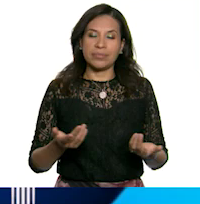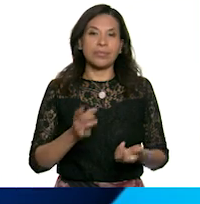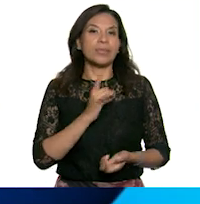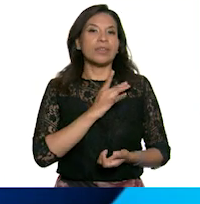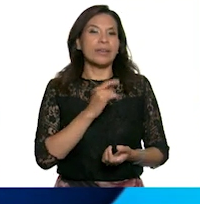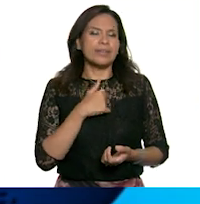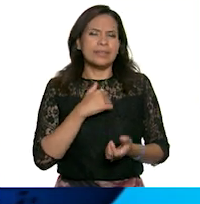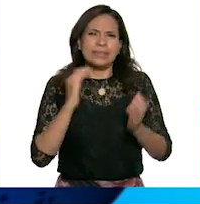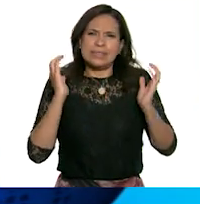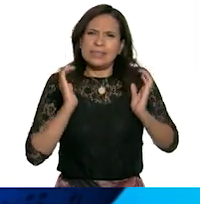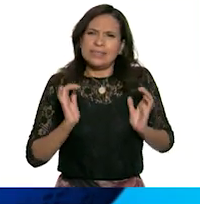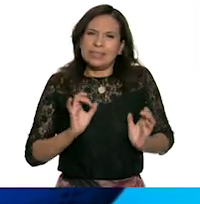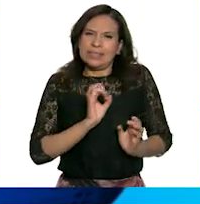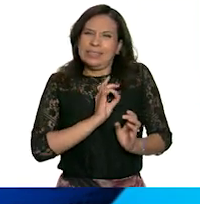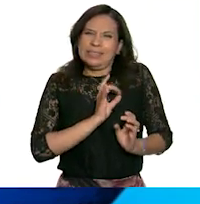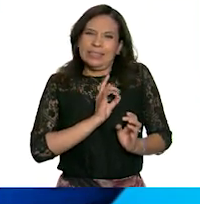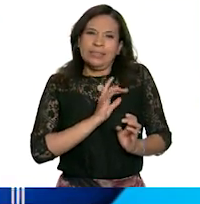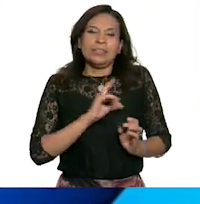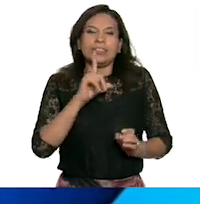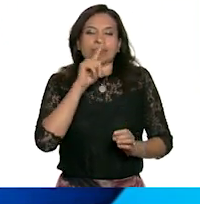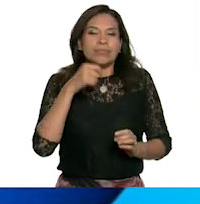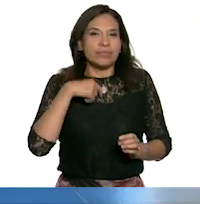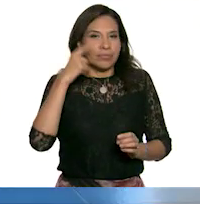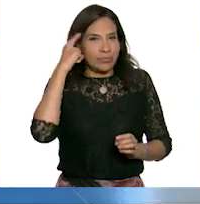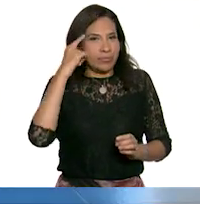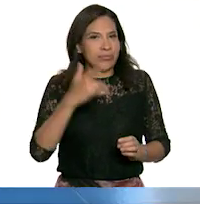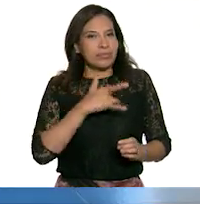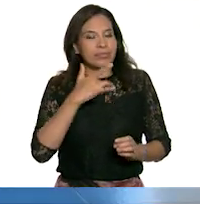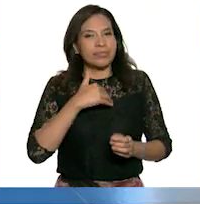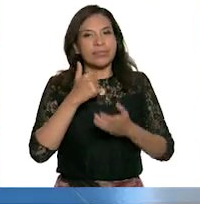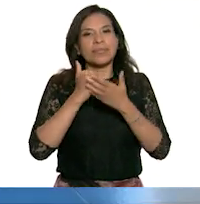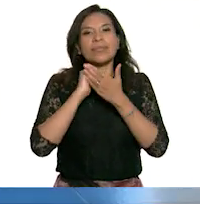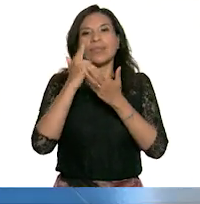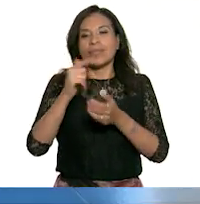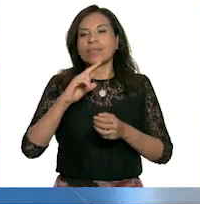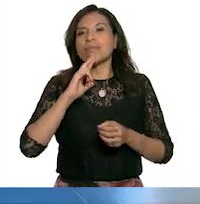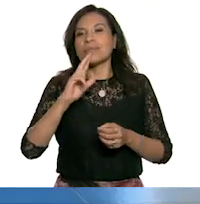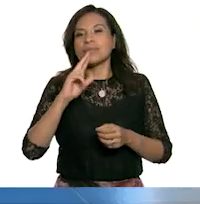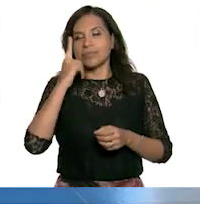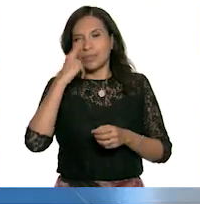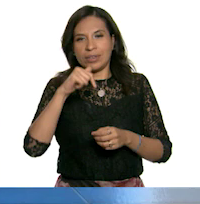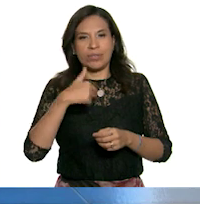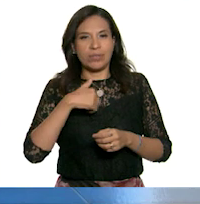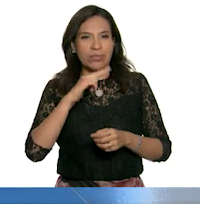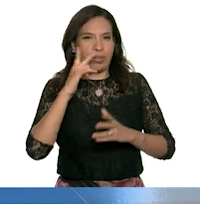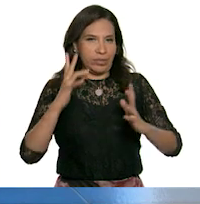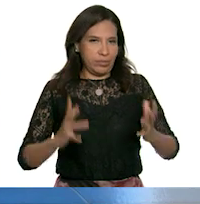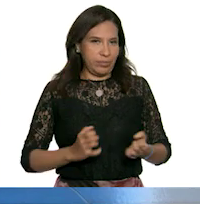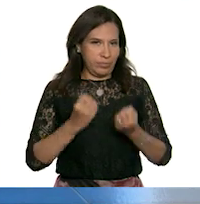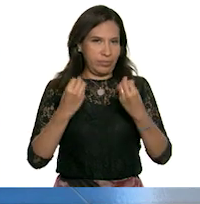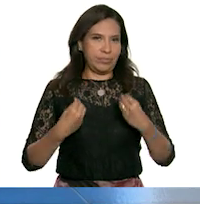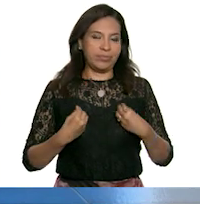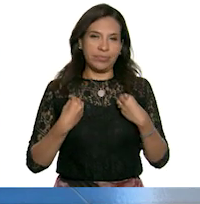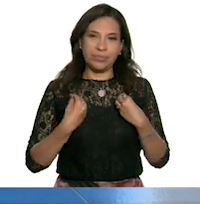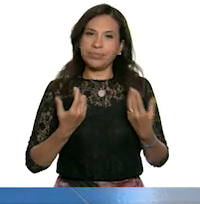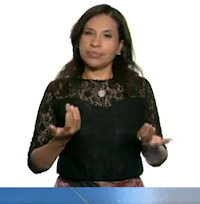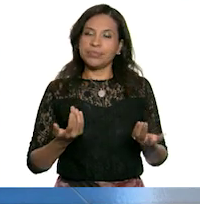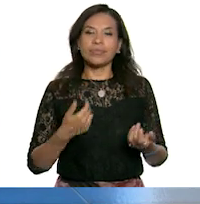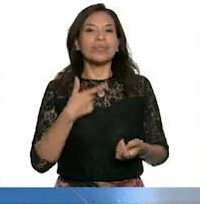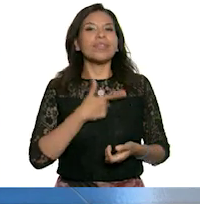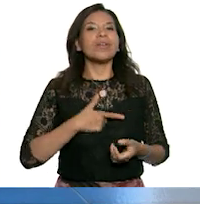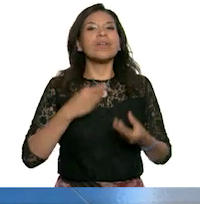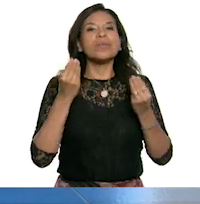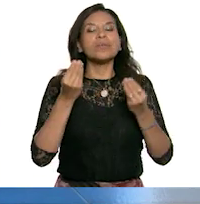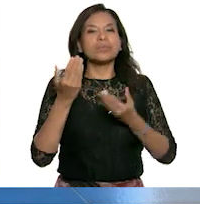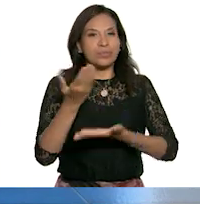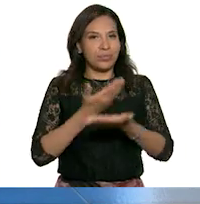miedo invadió mi cuerpo por un instante y activó mis sentidos para buscar una solución que me permitiera ponerme a salvo. Me gusta